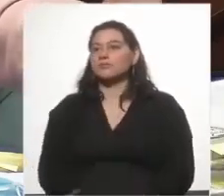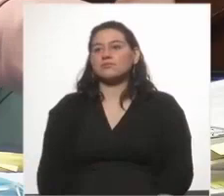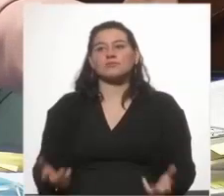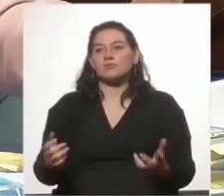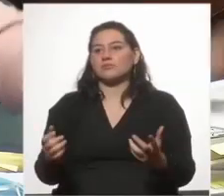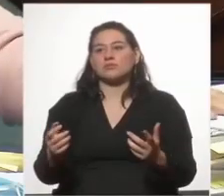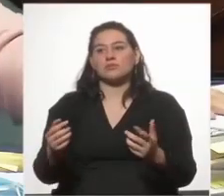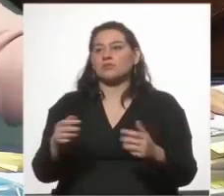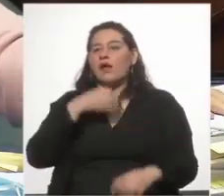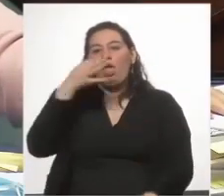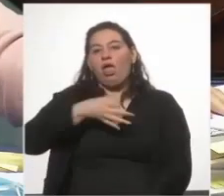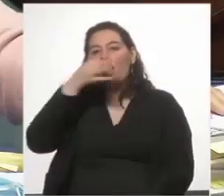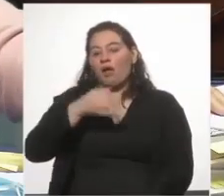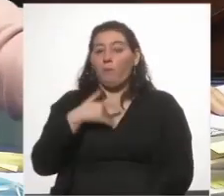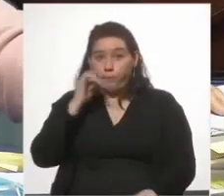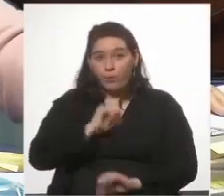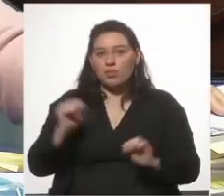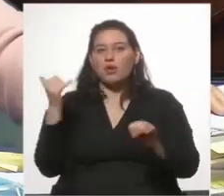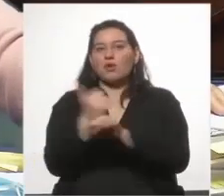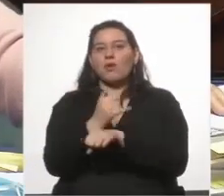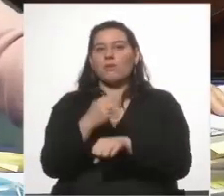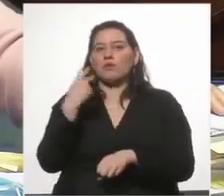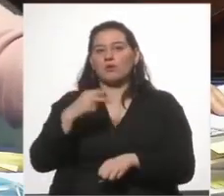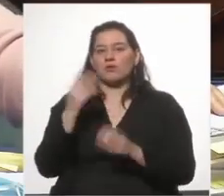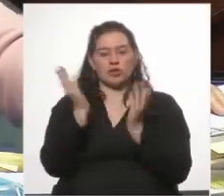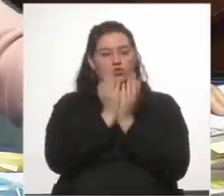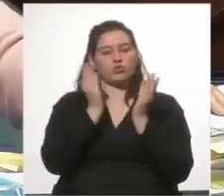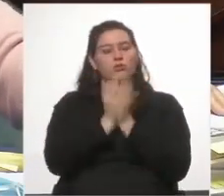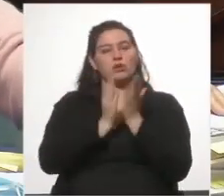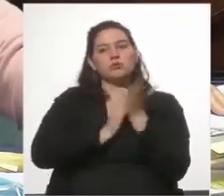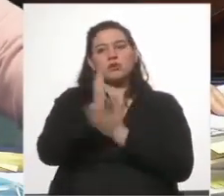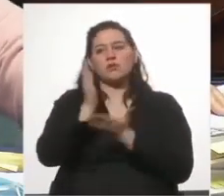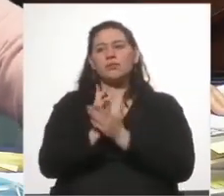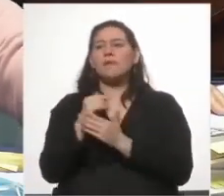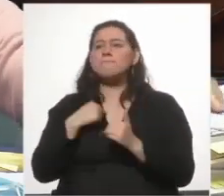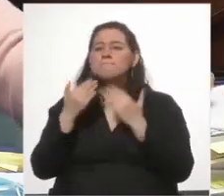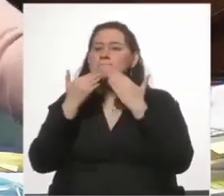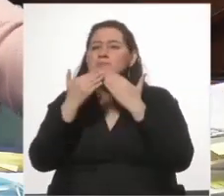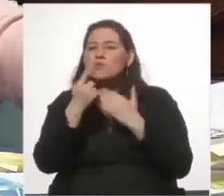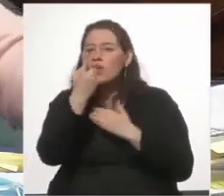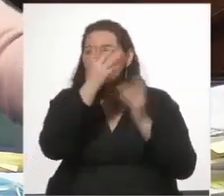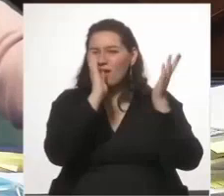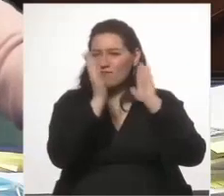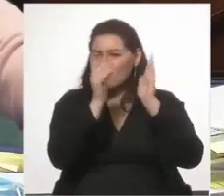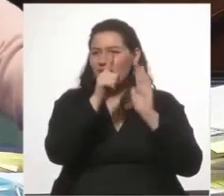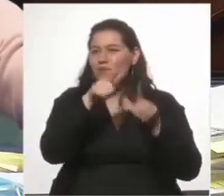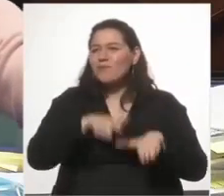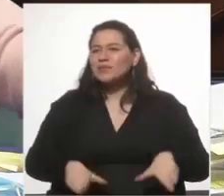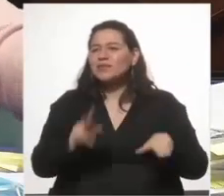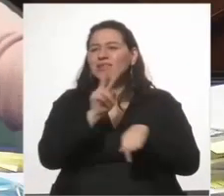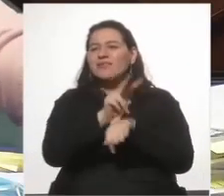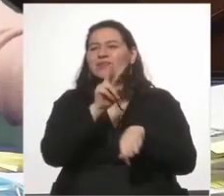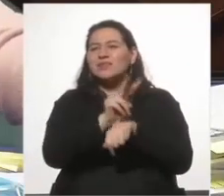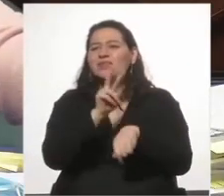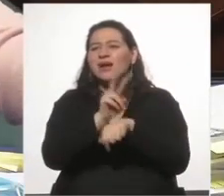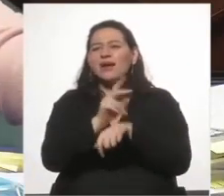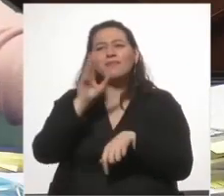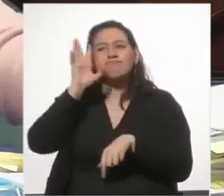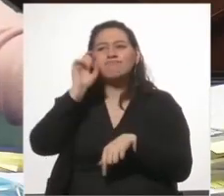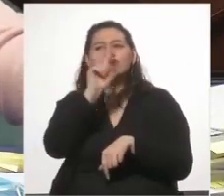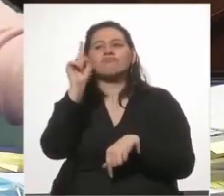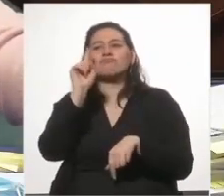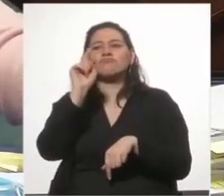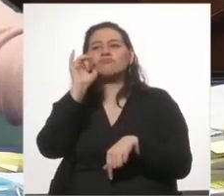no payo me podré equivocar pero después de haber estudiado le pregunta a uno de los abogados del ministerio de defensa no me acuerdo si es cuando